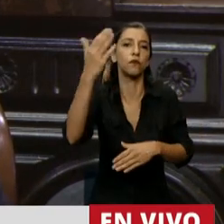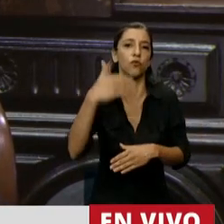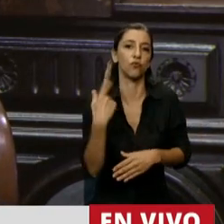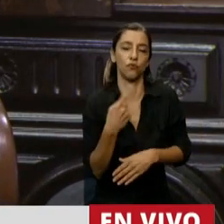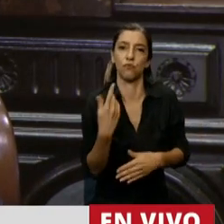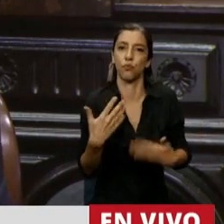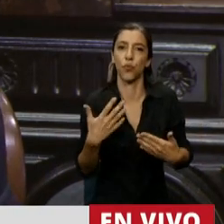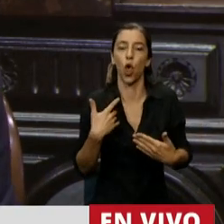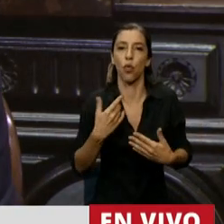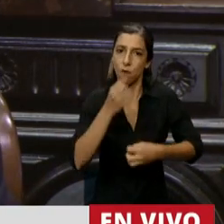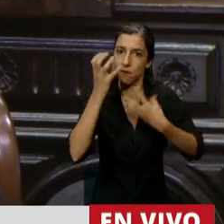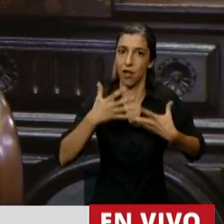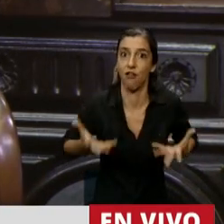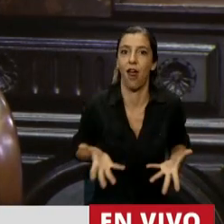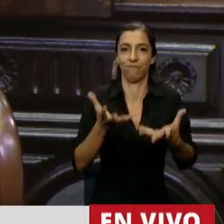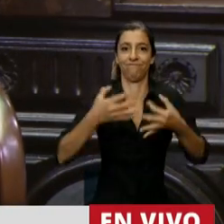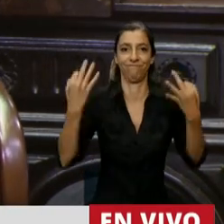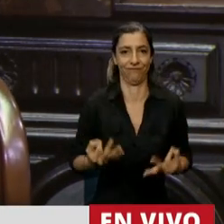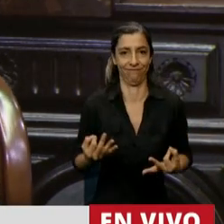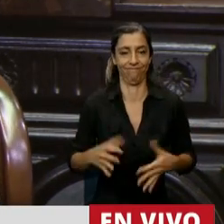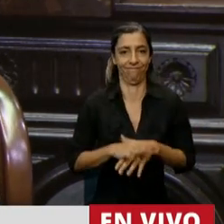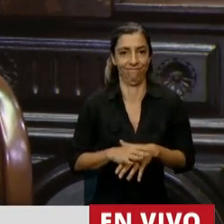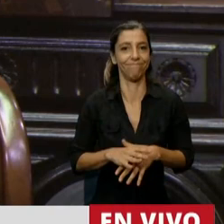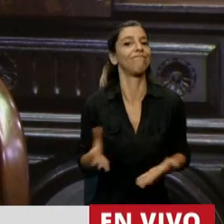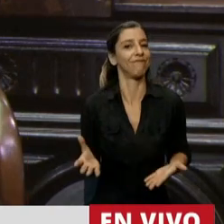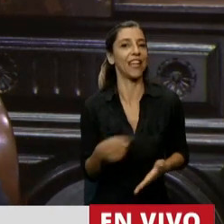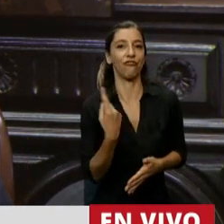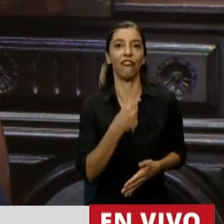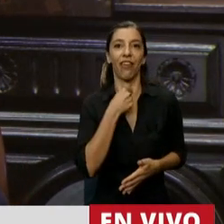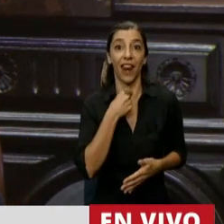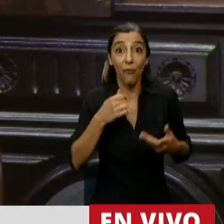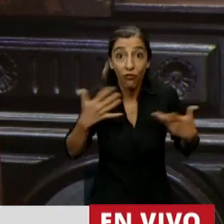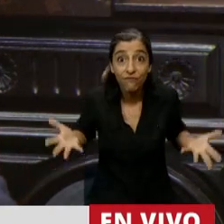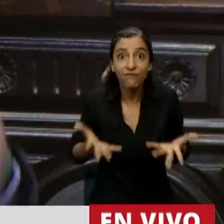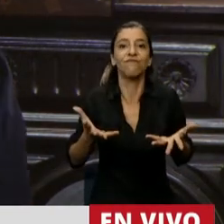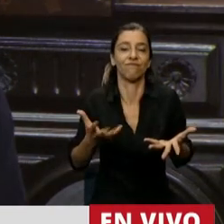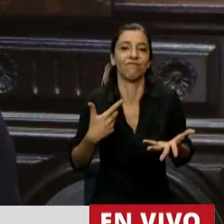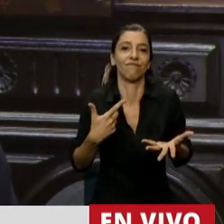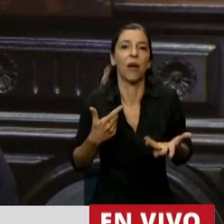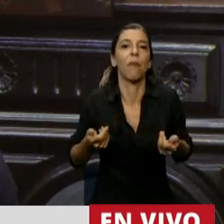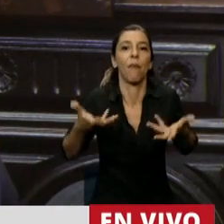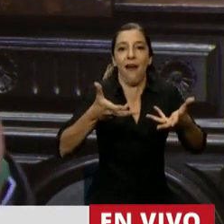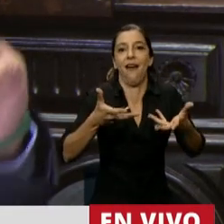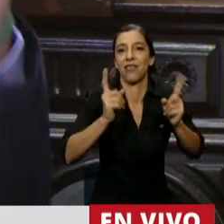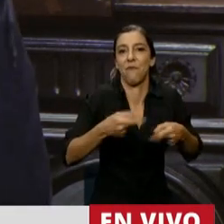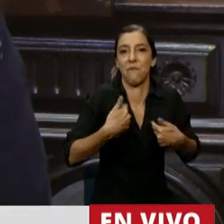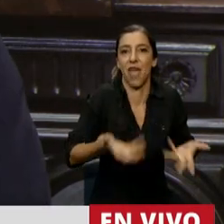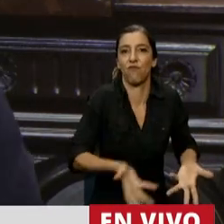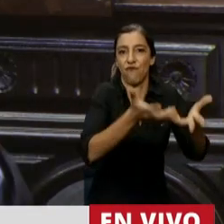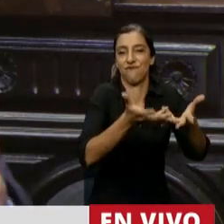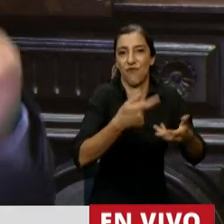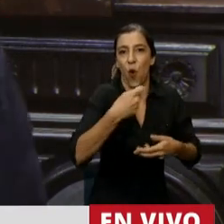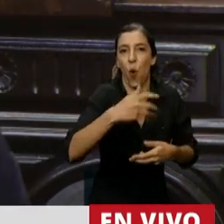intensa, y nosotros queremos que esos beneficios lleguen a los jubilados. Así que nuestro objetivo es